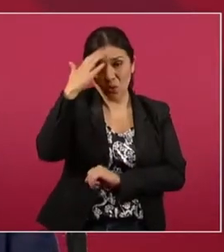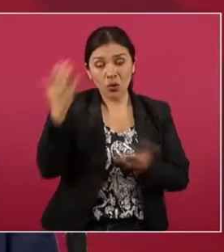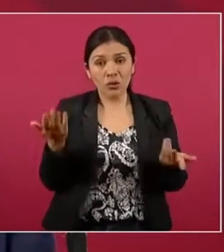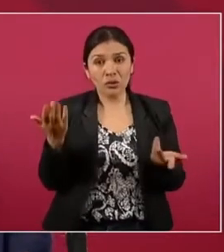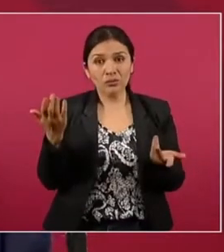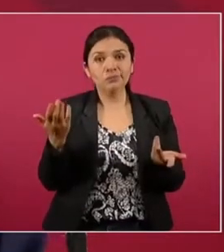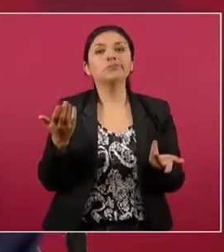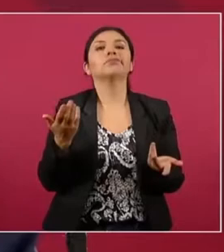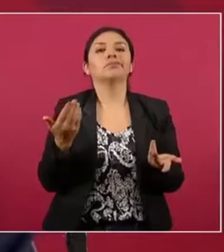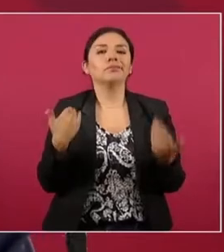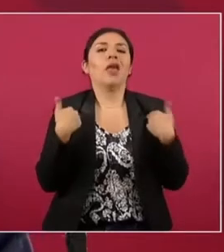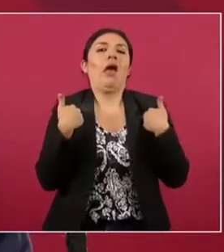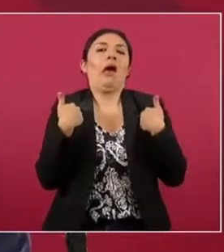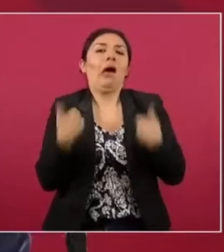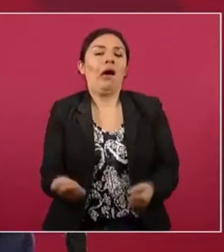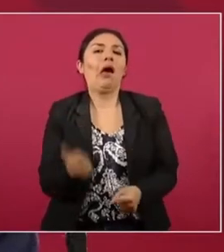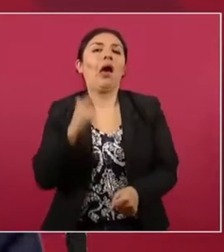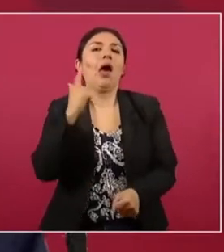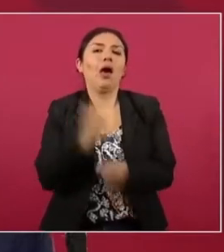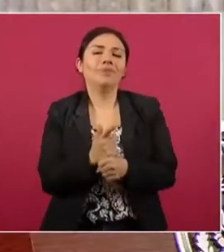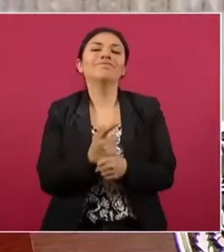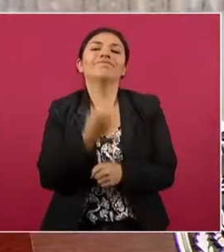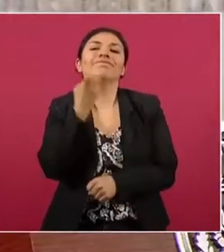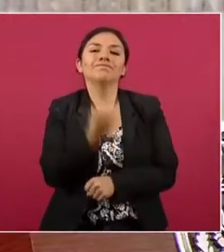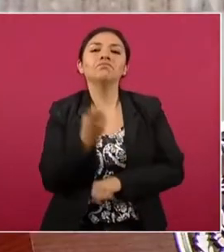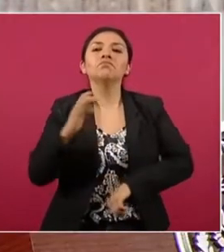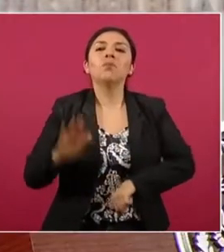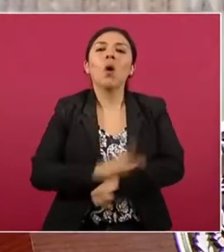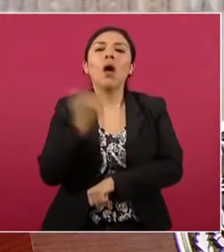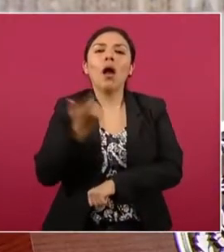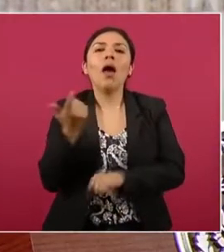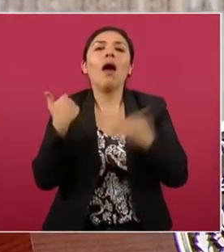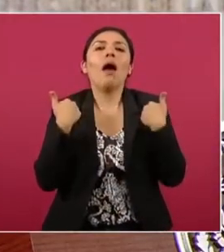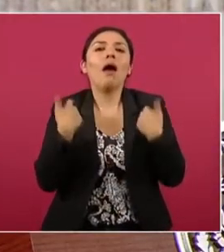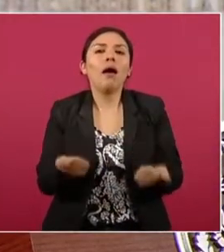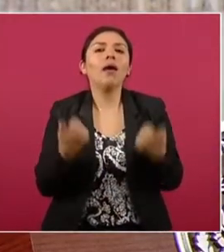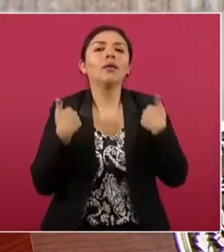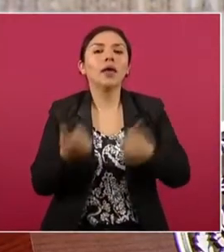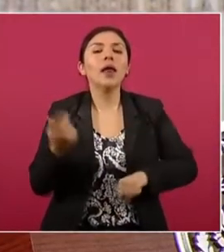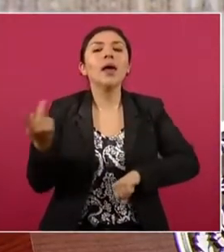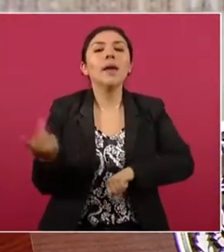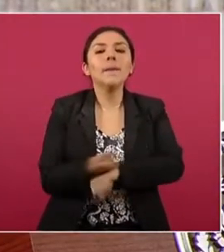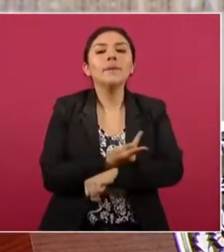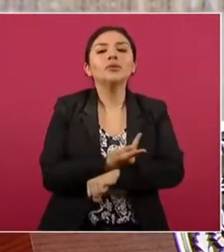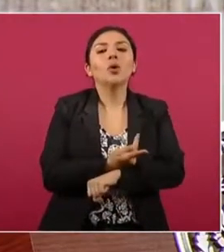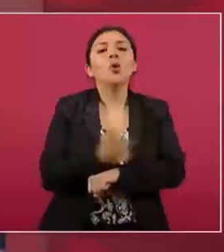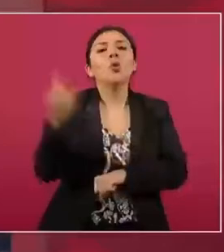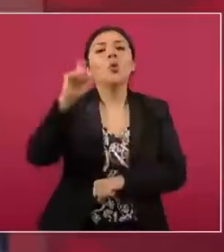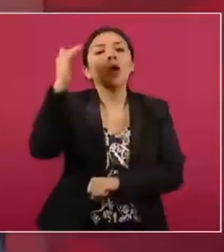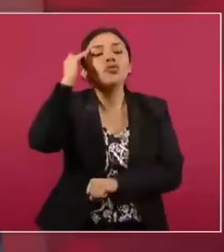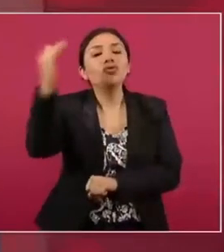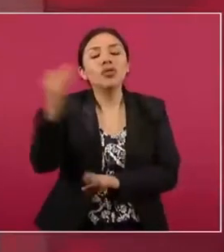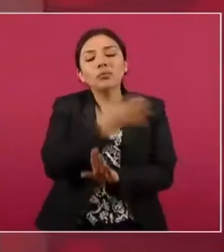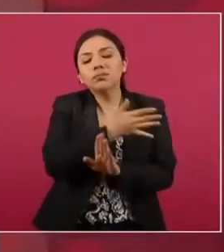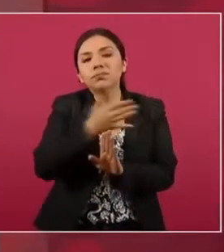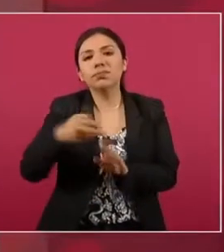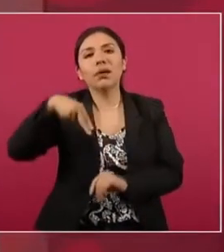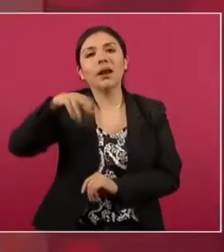se puede entender mejor lo que sucedió durante el periodo neoliberal,